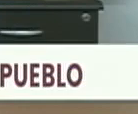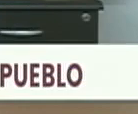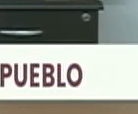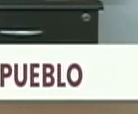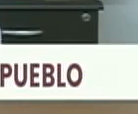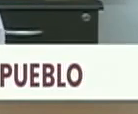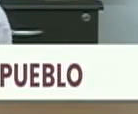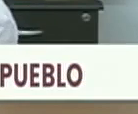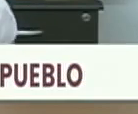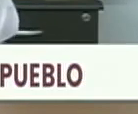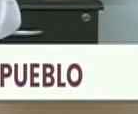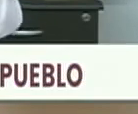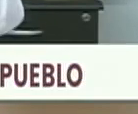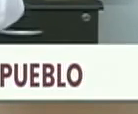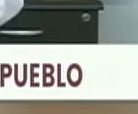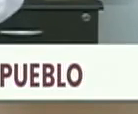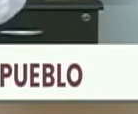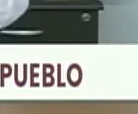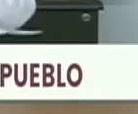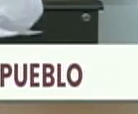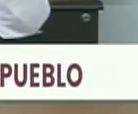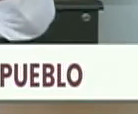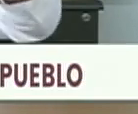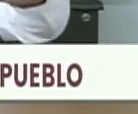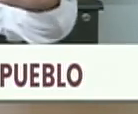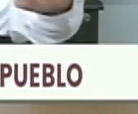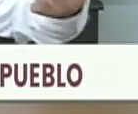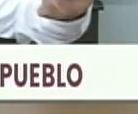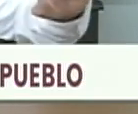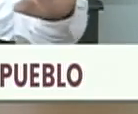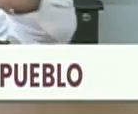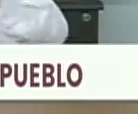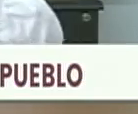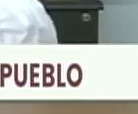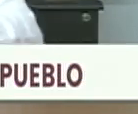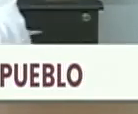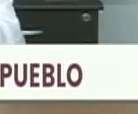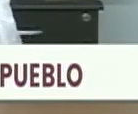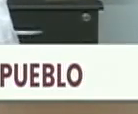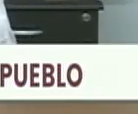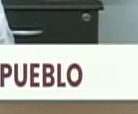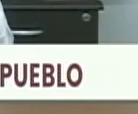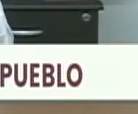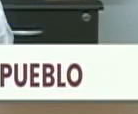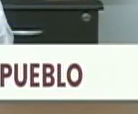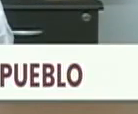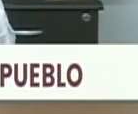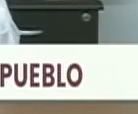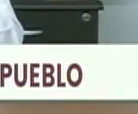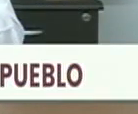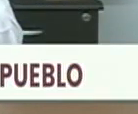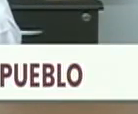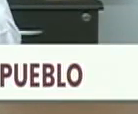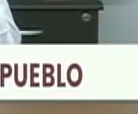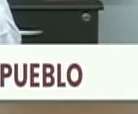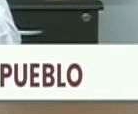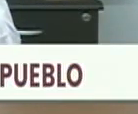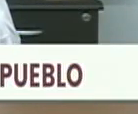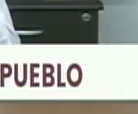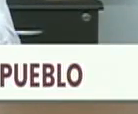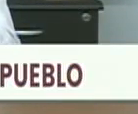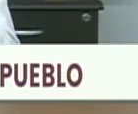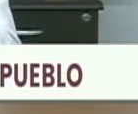que ha infectado a decenas de hombres, mujeres